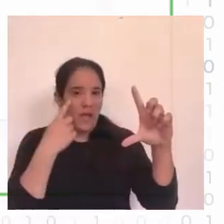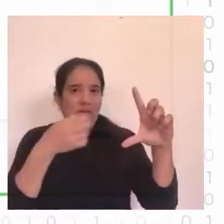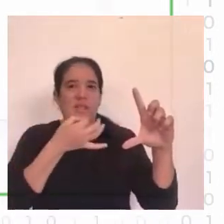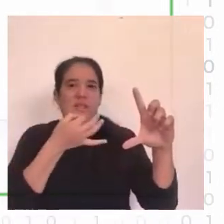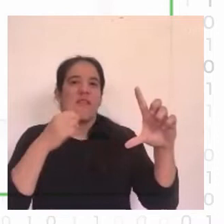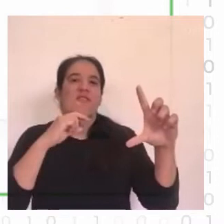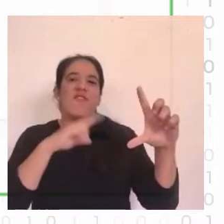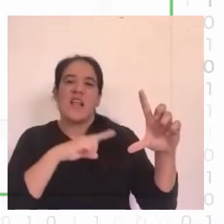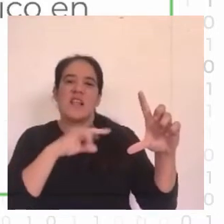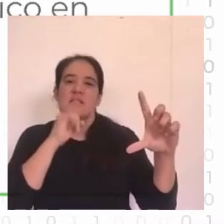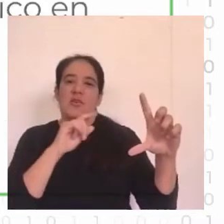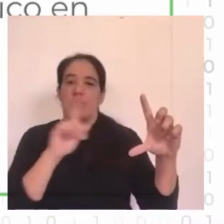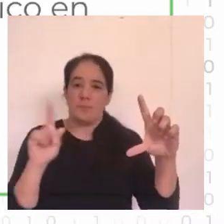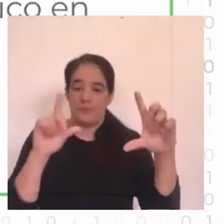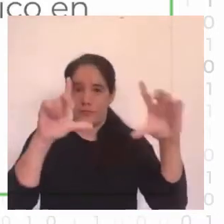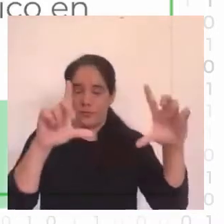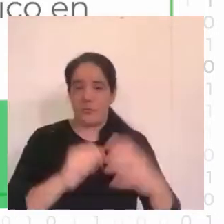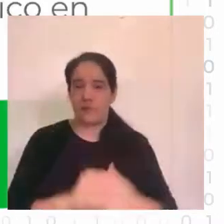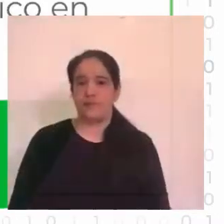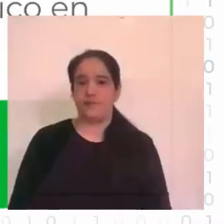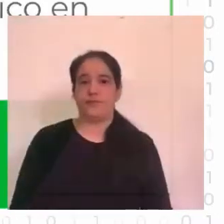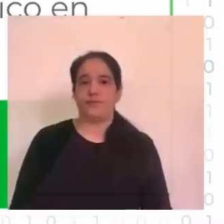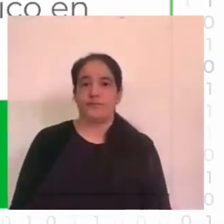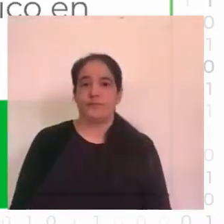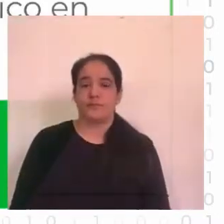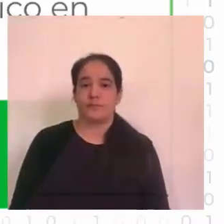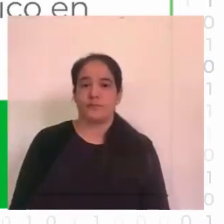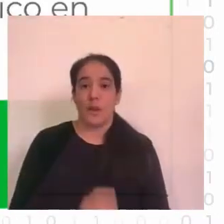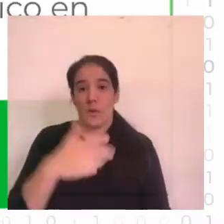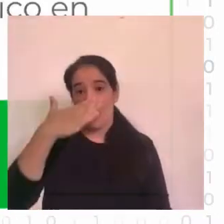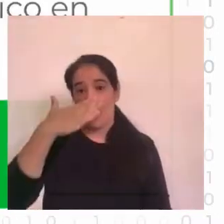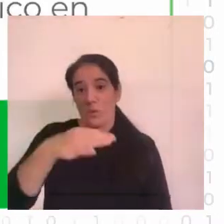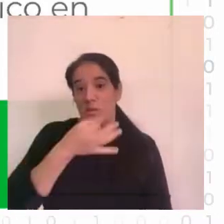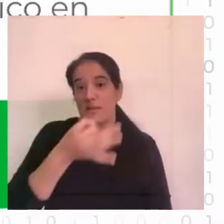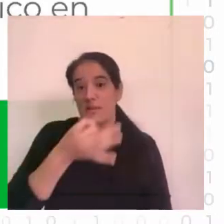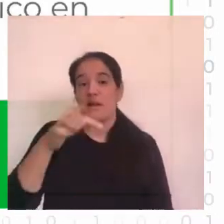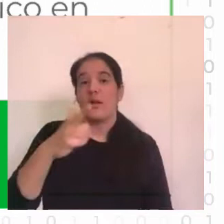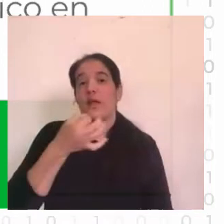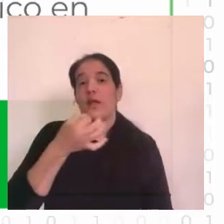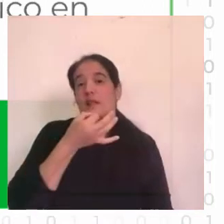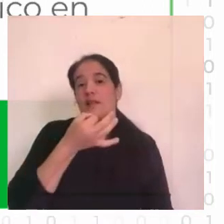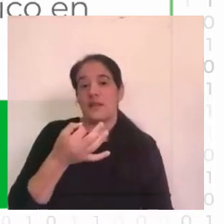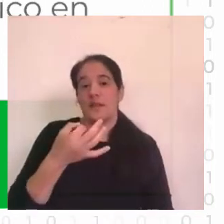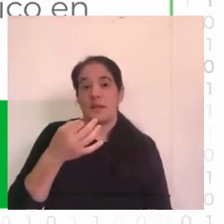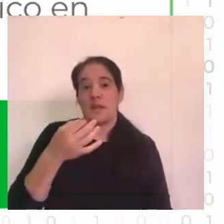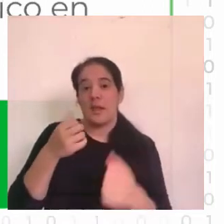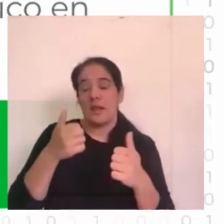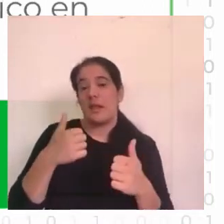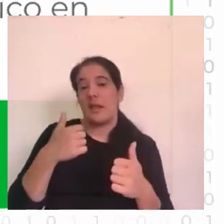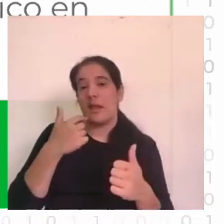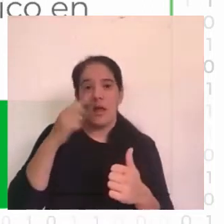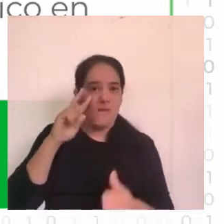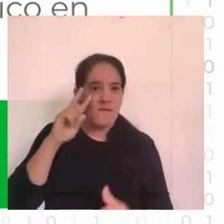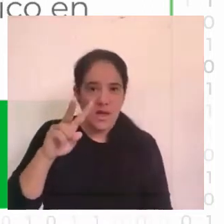la imagen que ustedes subieron. Para terminar el principal mensaje que hay que llevarse es que ver ya no es creer